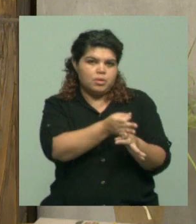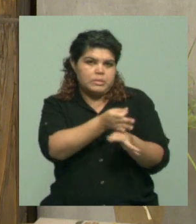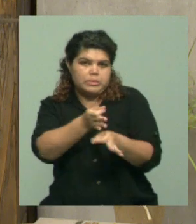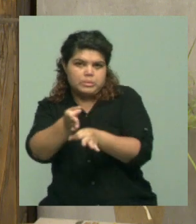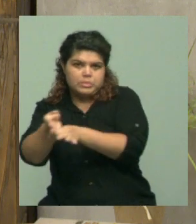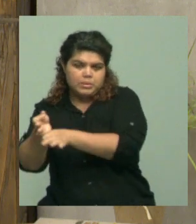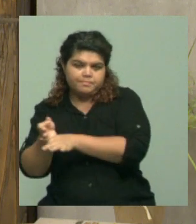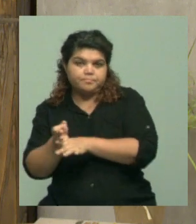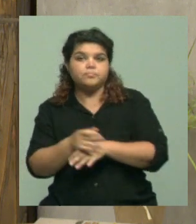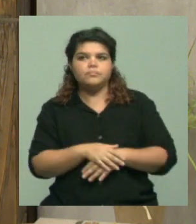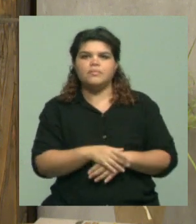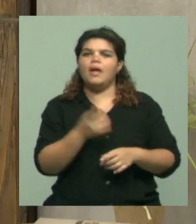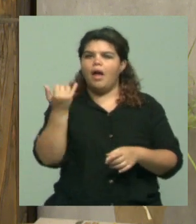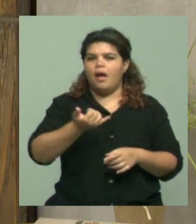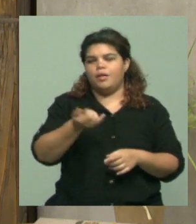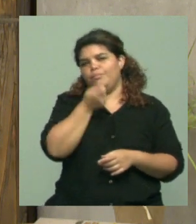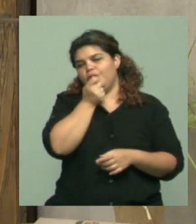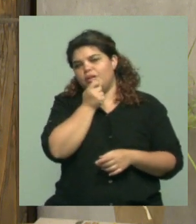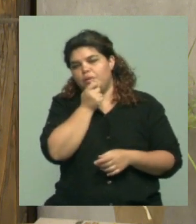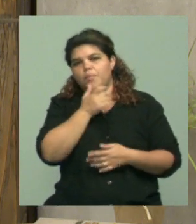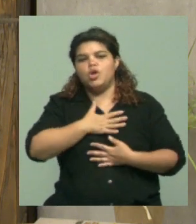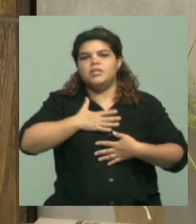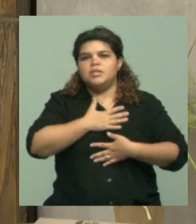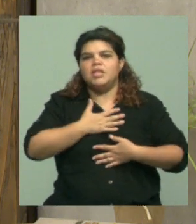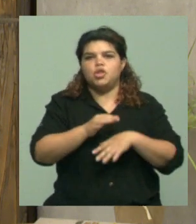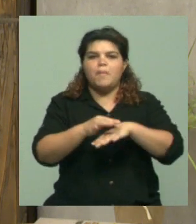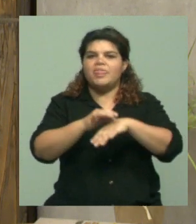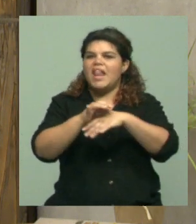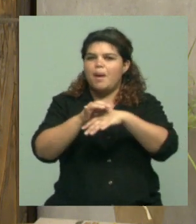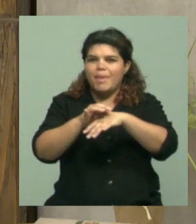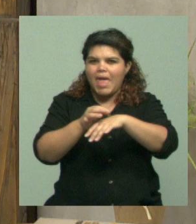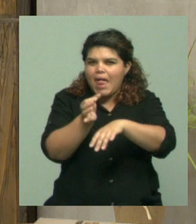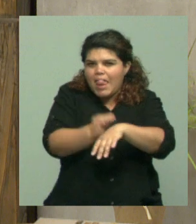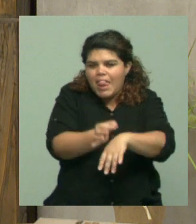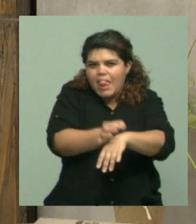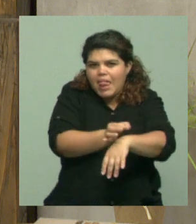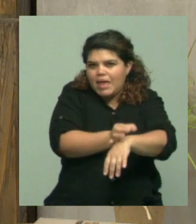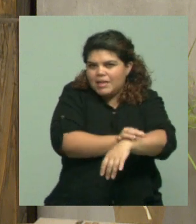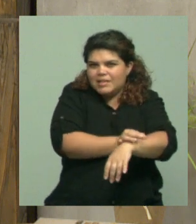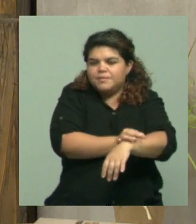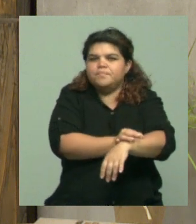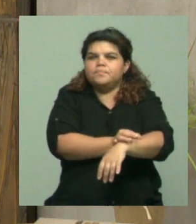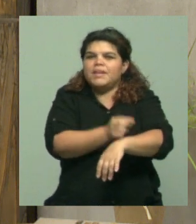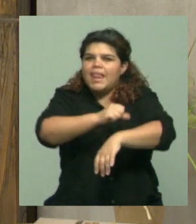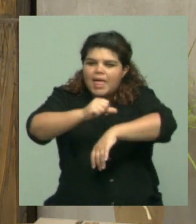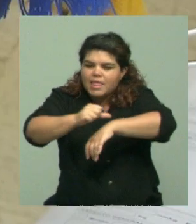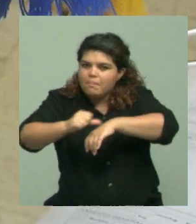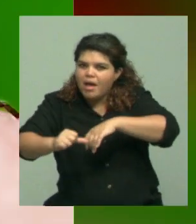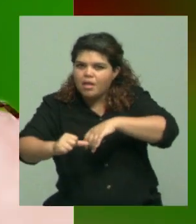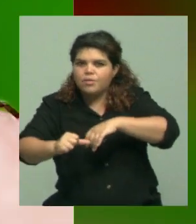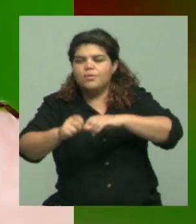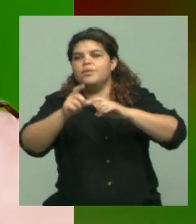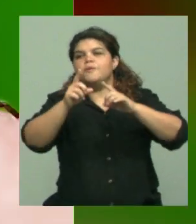poco compleja, ¿no? Pero podemos tener síntomas a nivel cutáneo, ¿no? Con lesiones en la piel, con determinadas características.